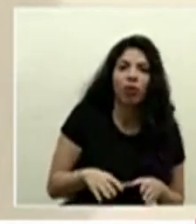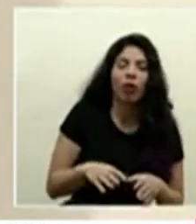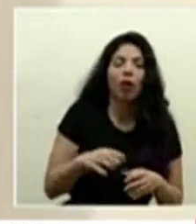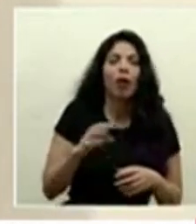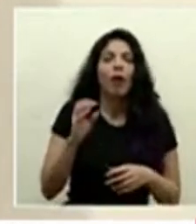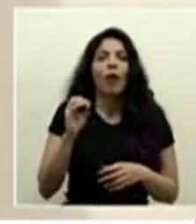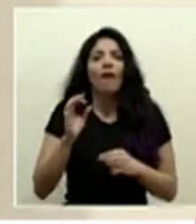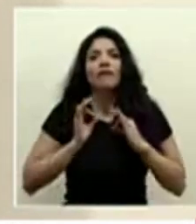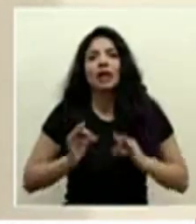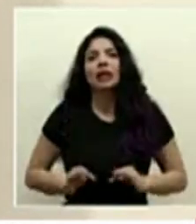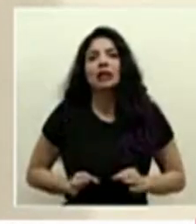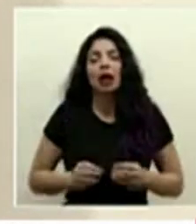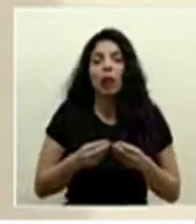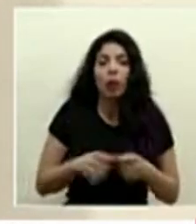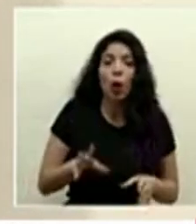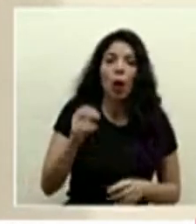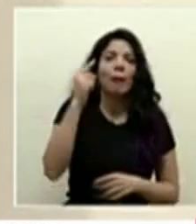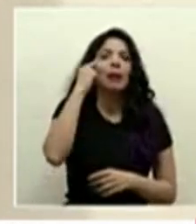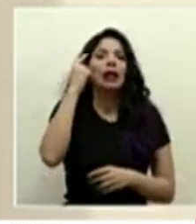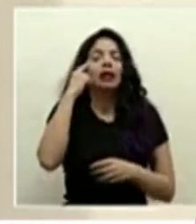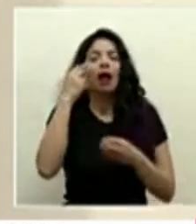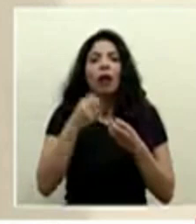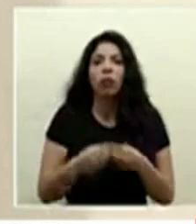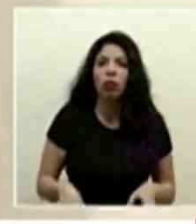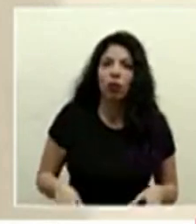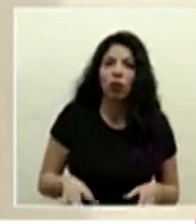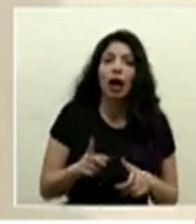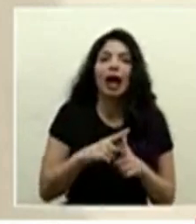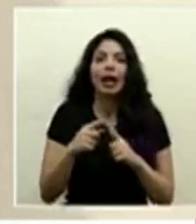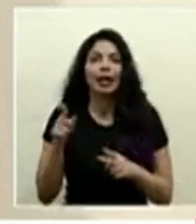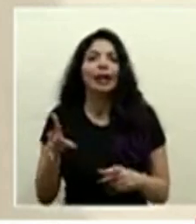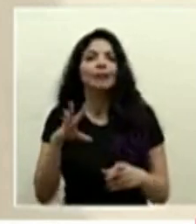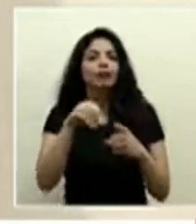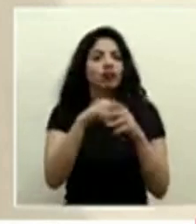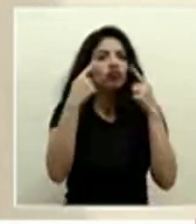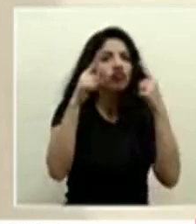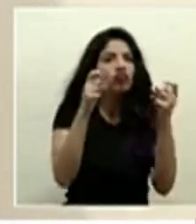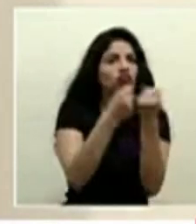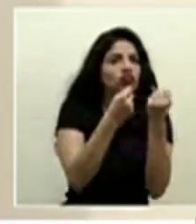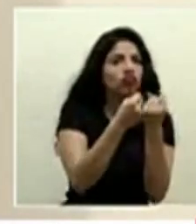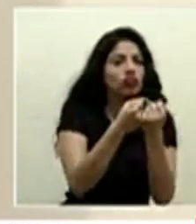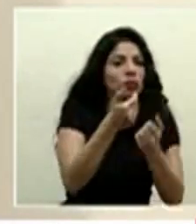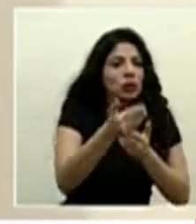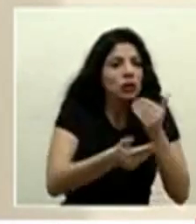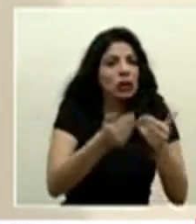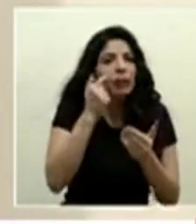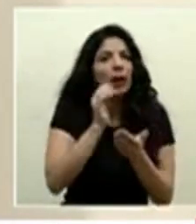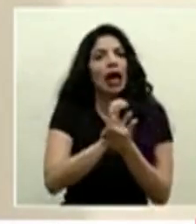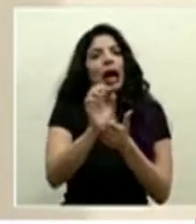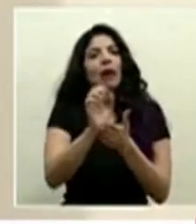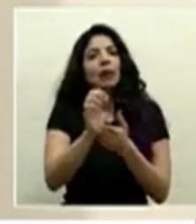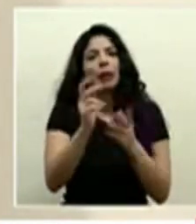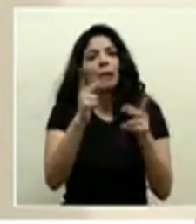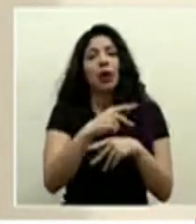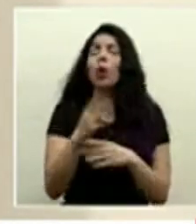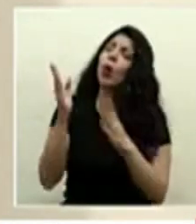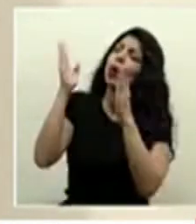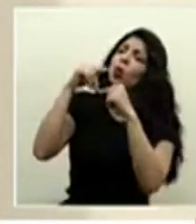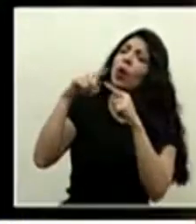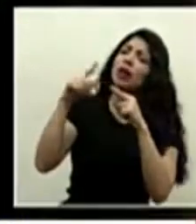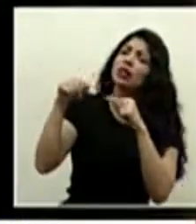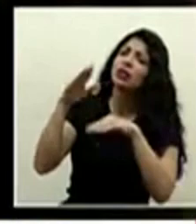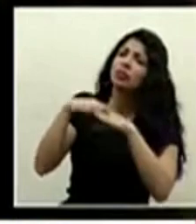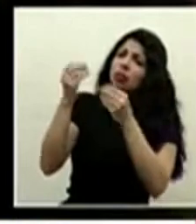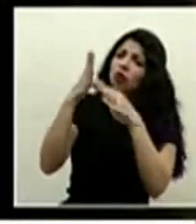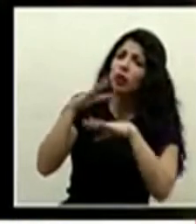ser física o mental y se ha intervenido exitosamente para evitar mayores desgracias no hay estadísticas de eso